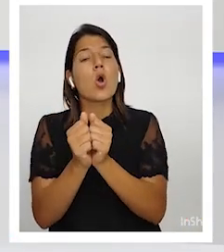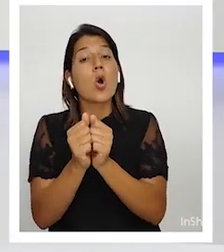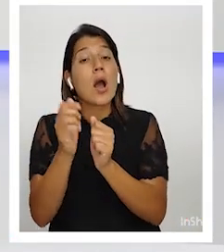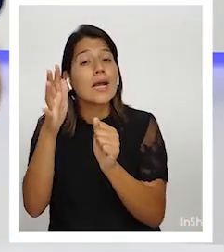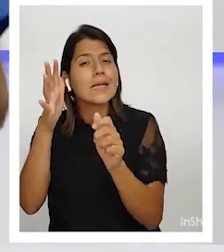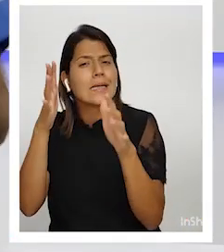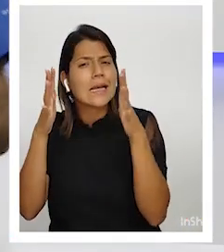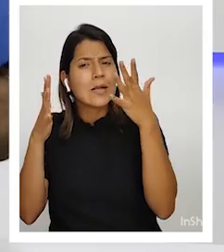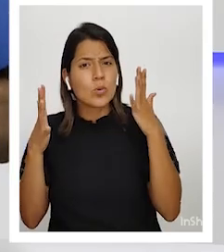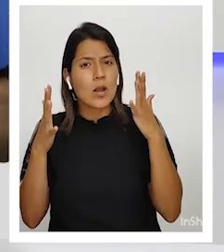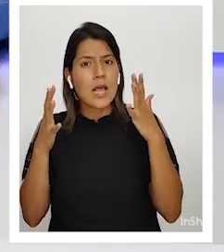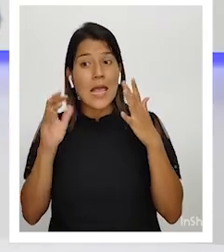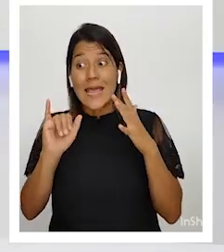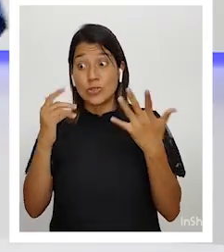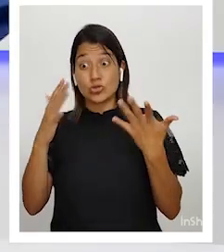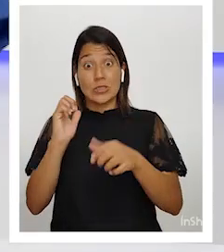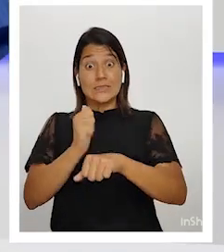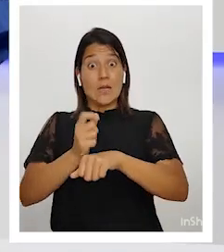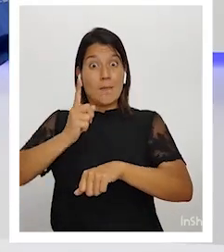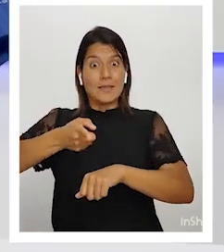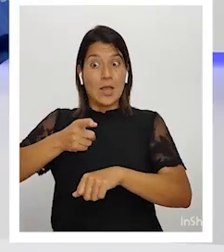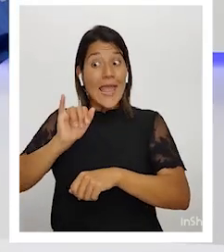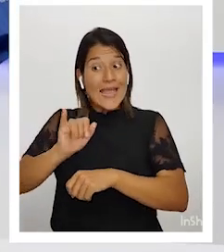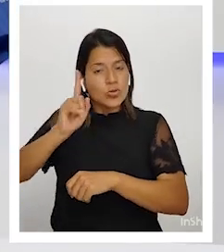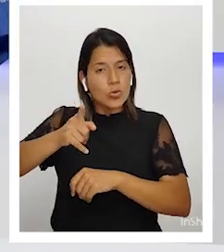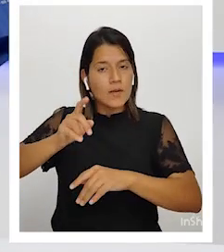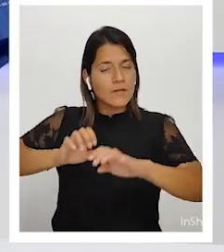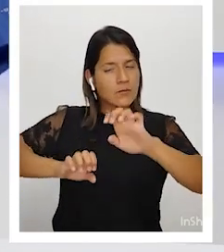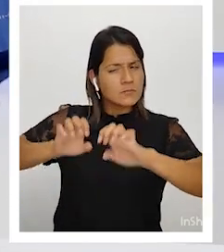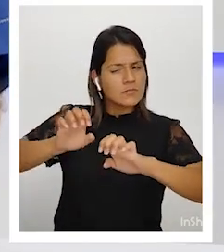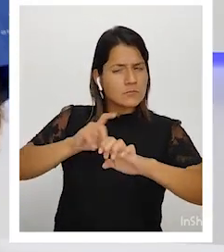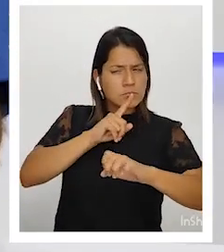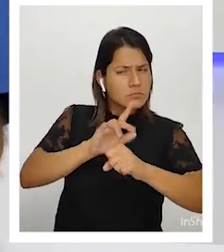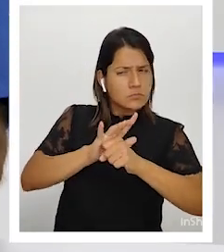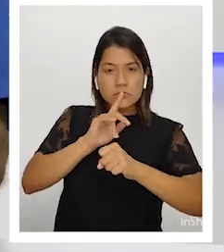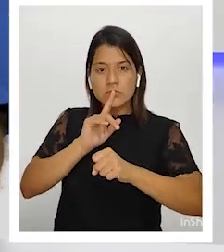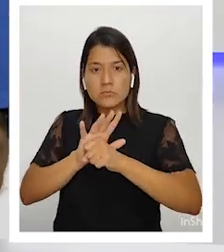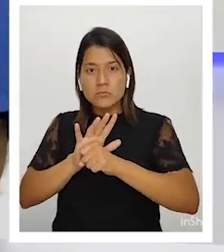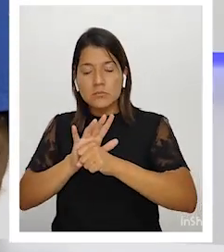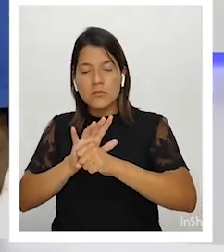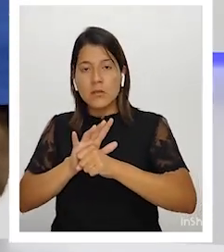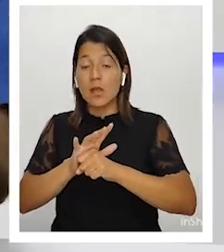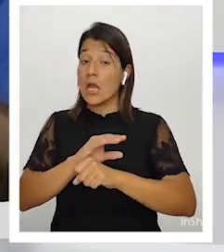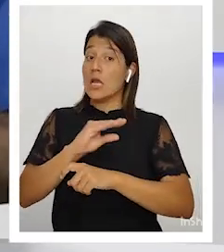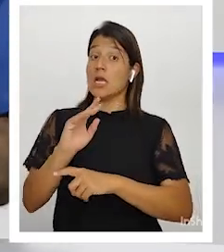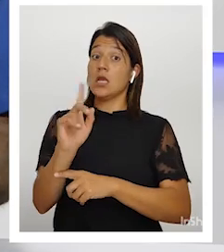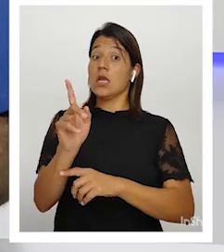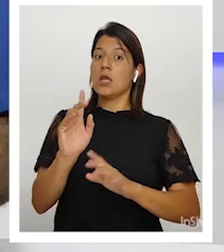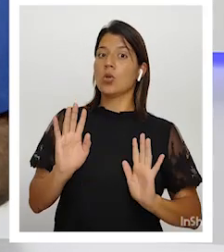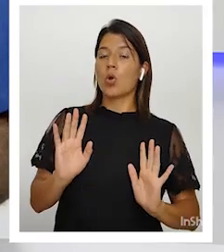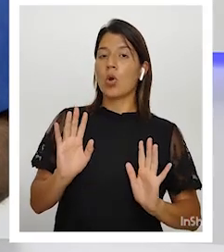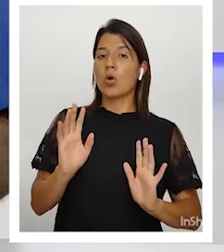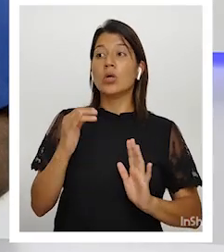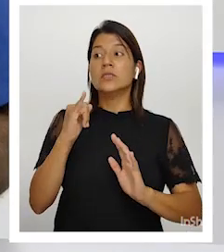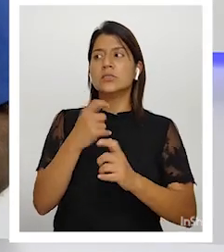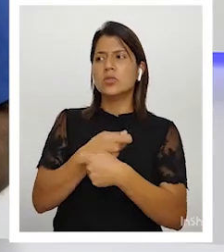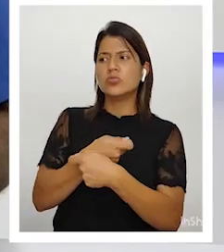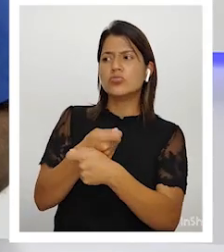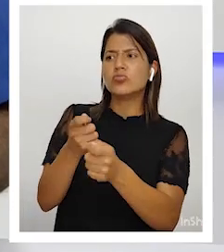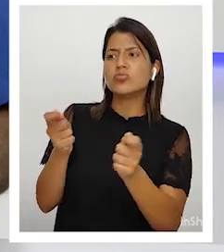Eso es un mandato, eso es lo que hay que medir. Y no, que si se repartieron 40 canastas.